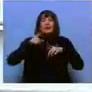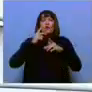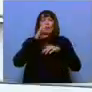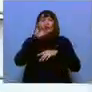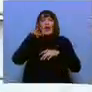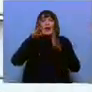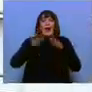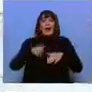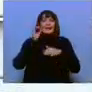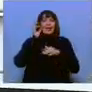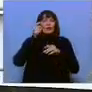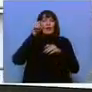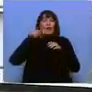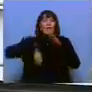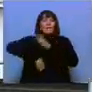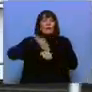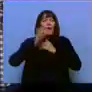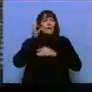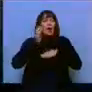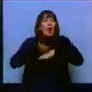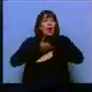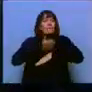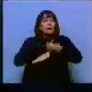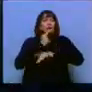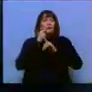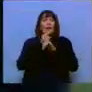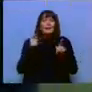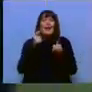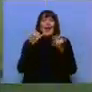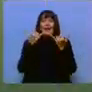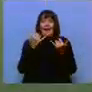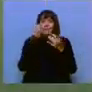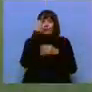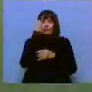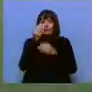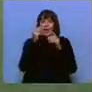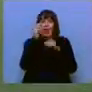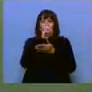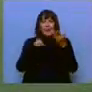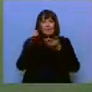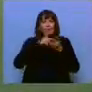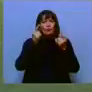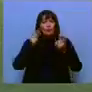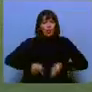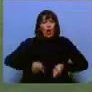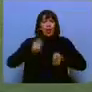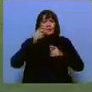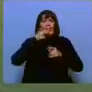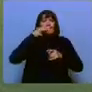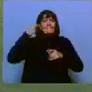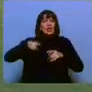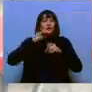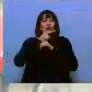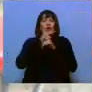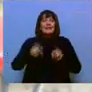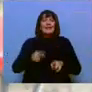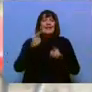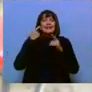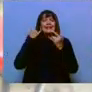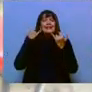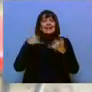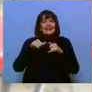y aunque reconoce que el fútbol femenino mejora de a poco, considera que aún hay mucha discriminación y hasta machismo. Siguen